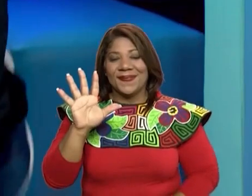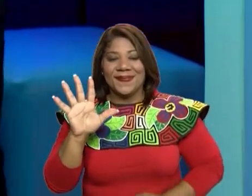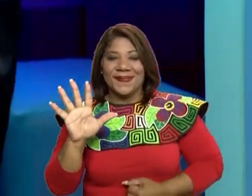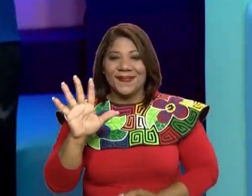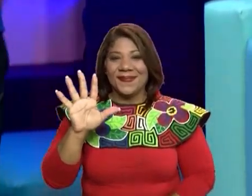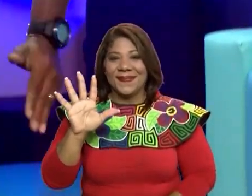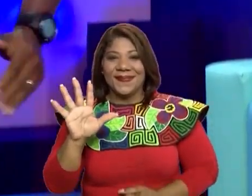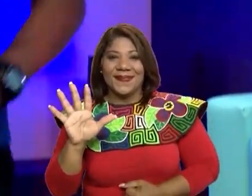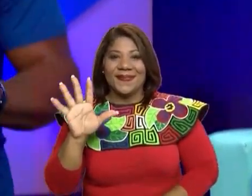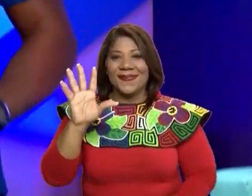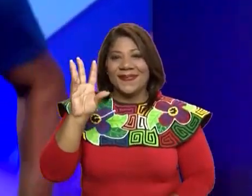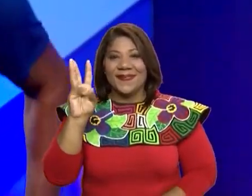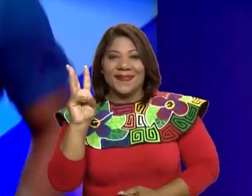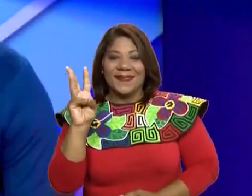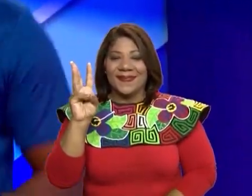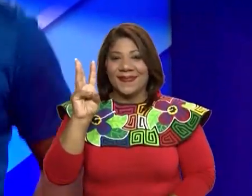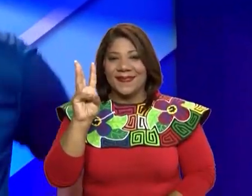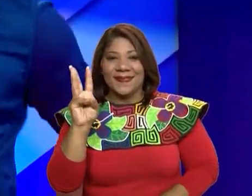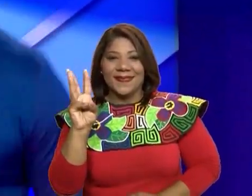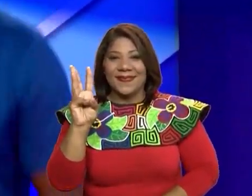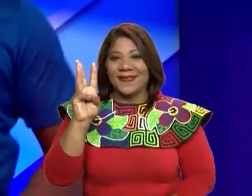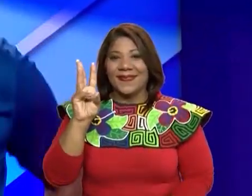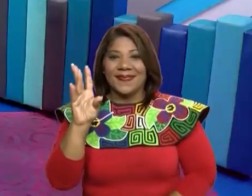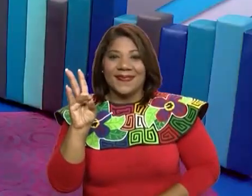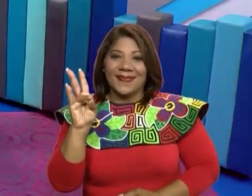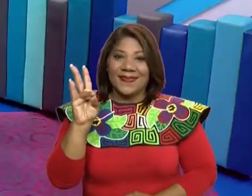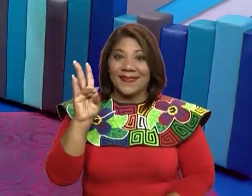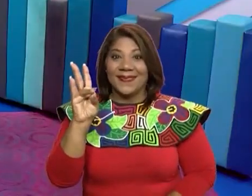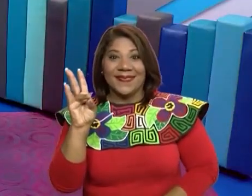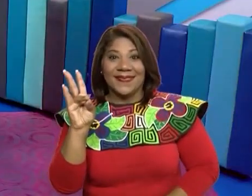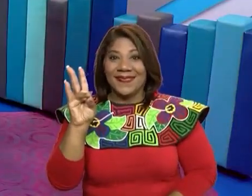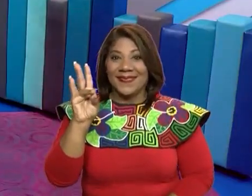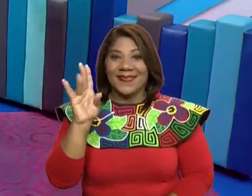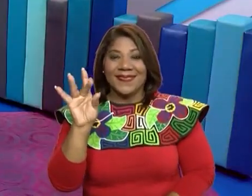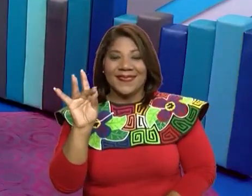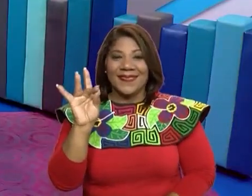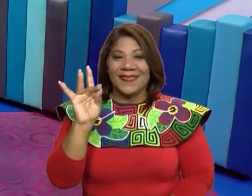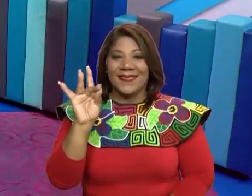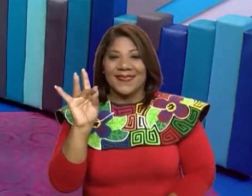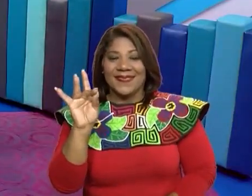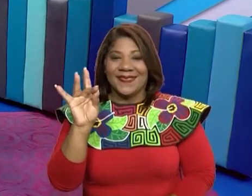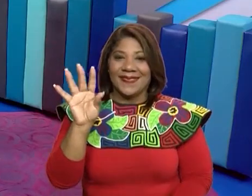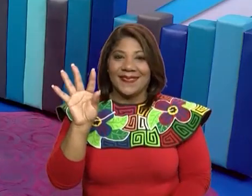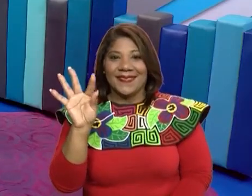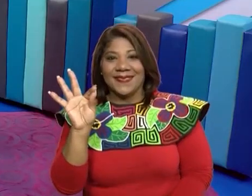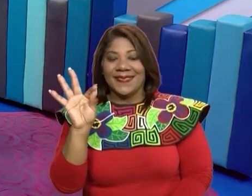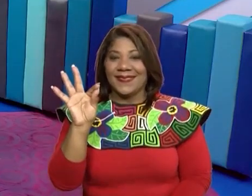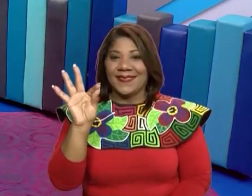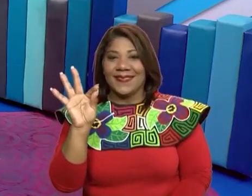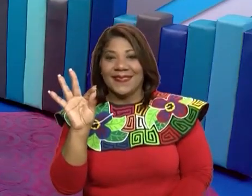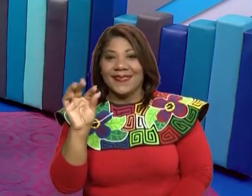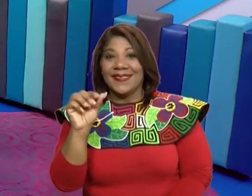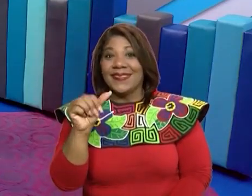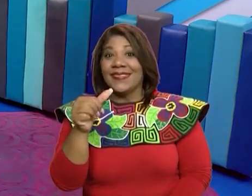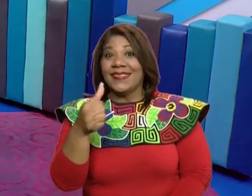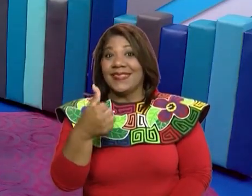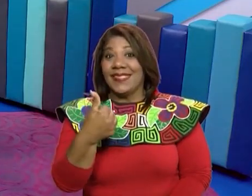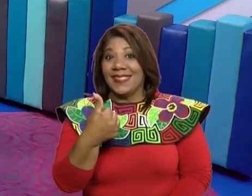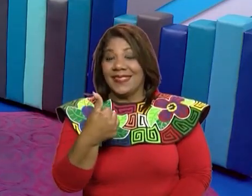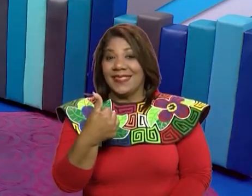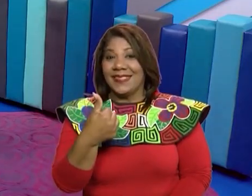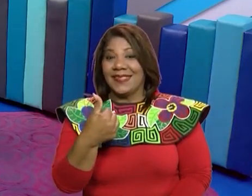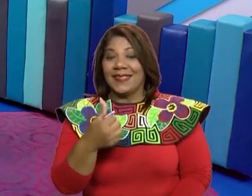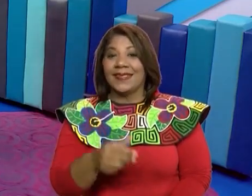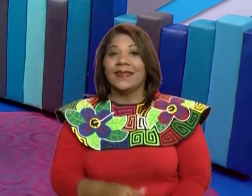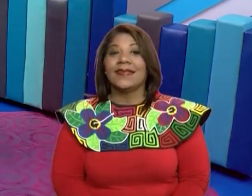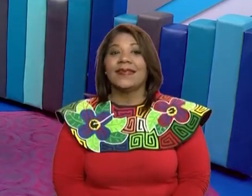5, 6, 7, 8, 9, 10.